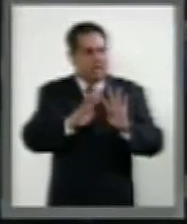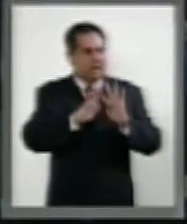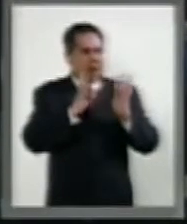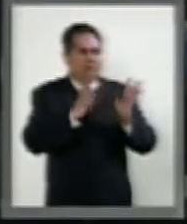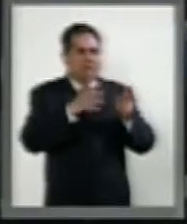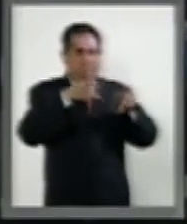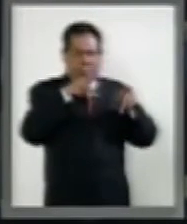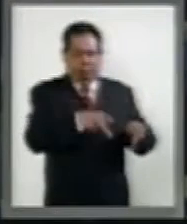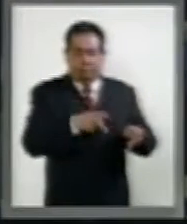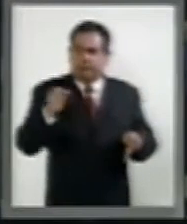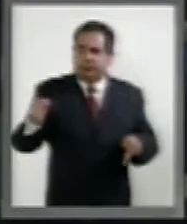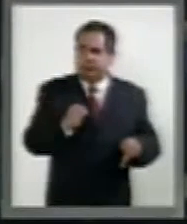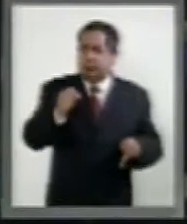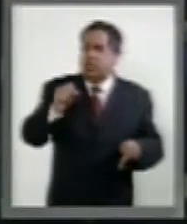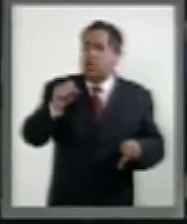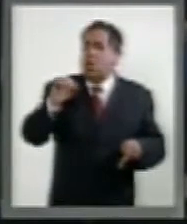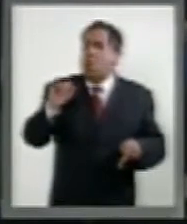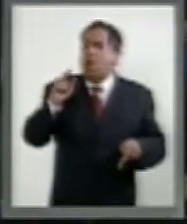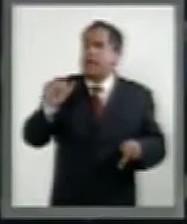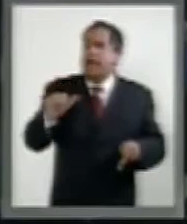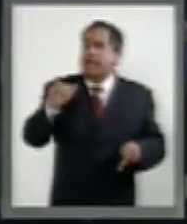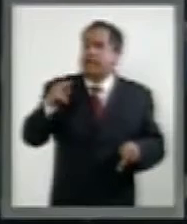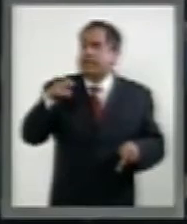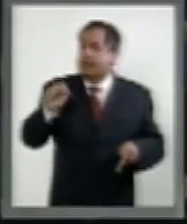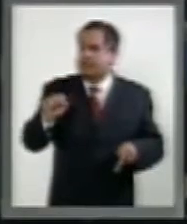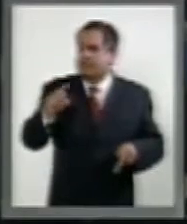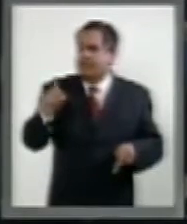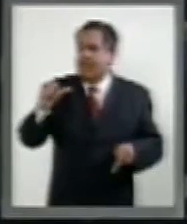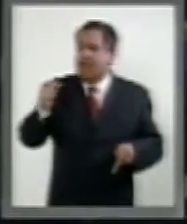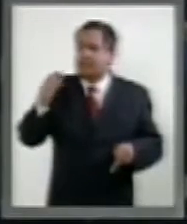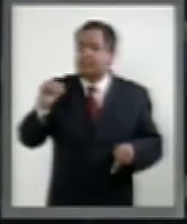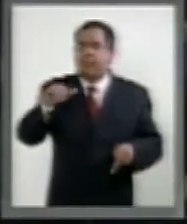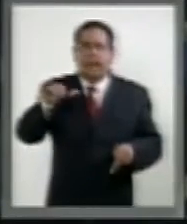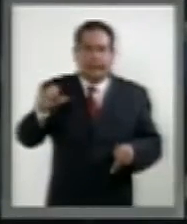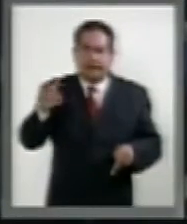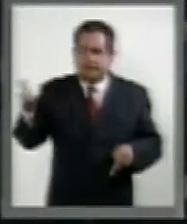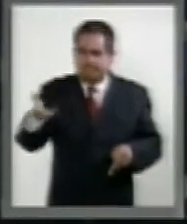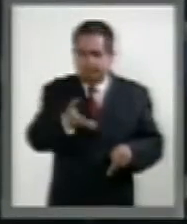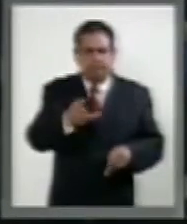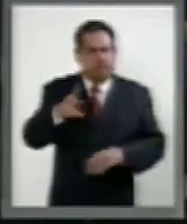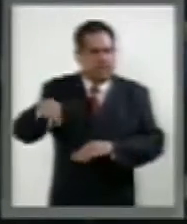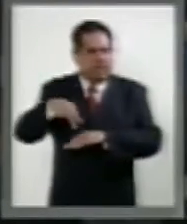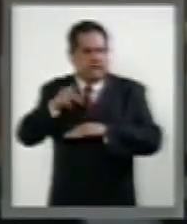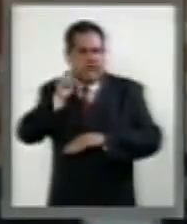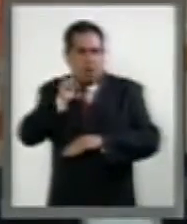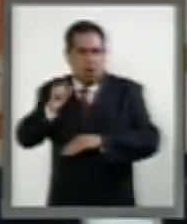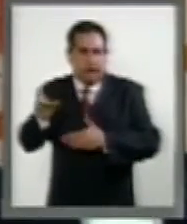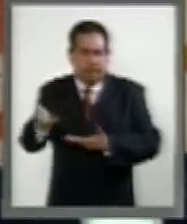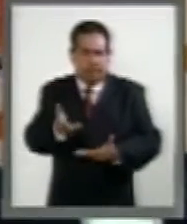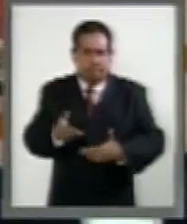Personas Ilustres de Juana Inés de Asbaje y Ramírez de Santillana. Tiene la palabra la senadora.